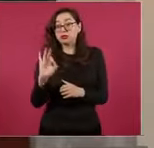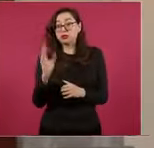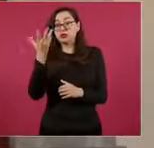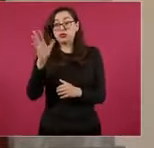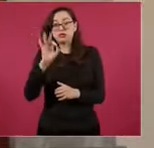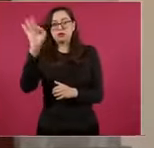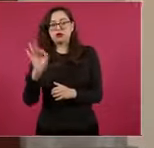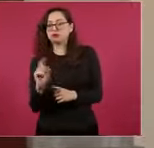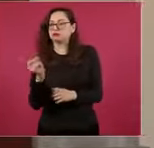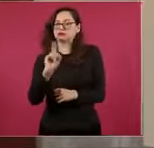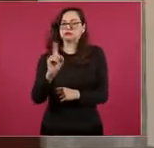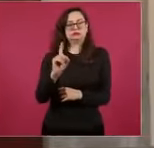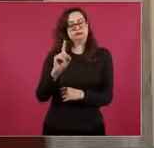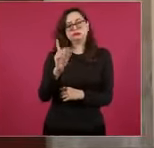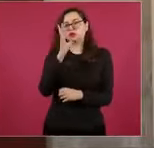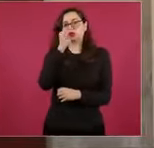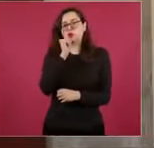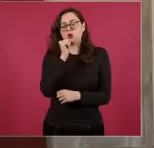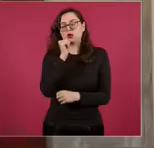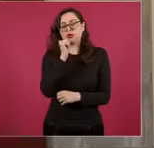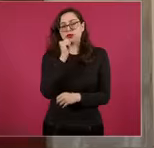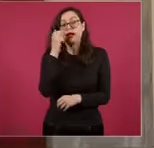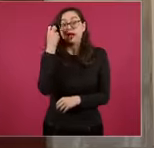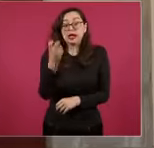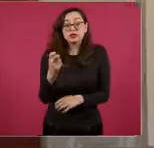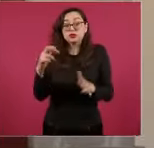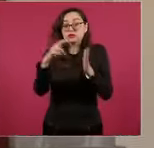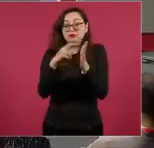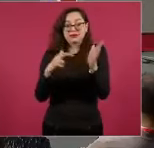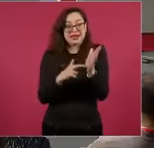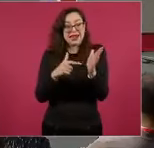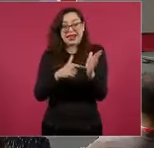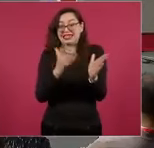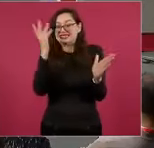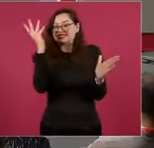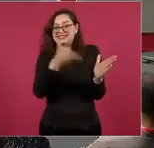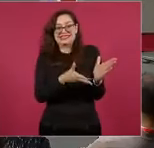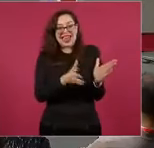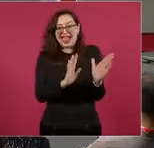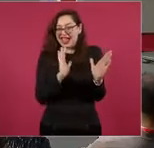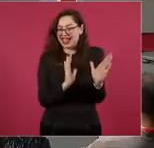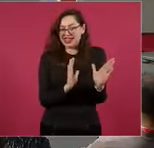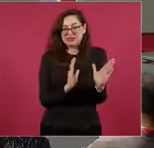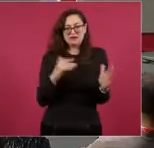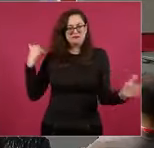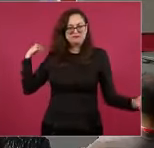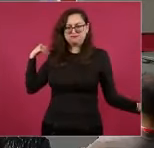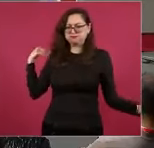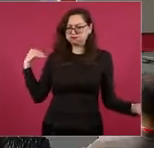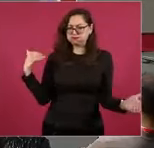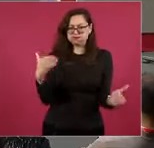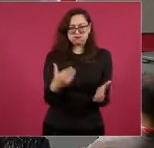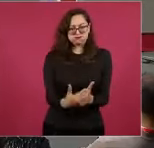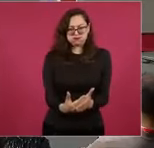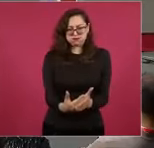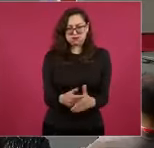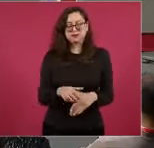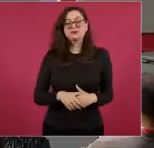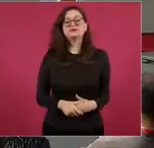representado. Esas son las dos reglas que establece nuestra Constitución desde hace tiempo. Ahora bien,